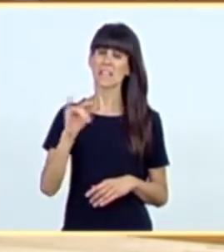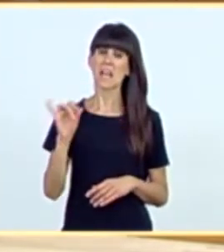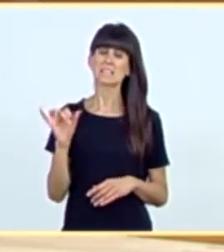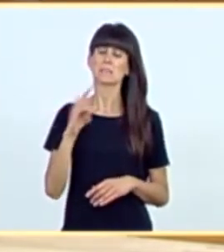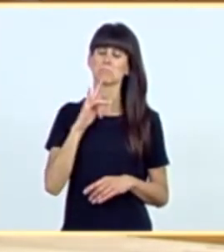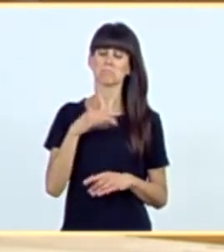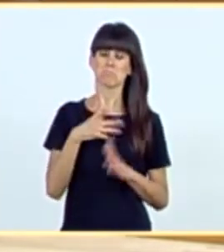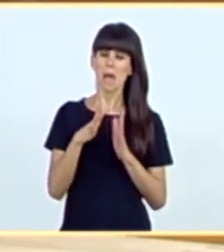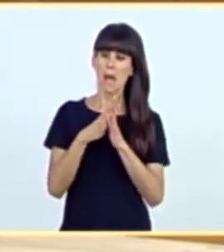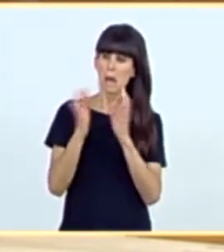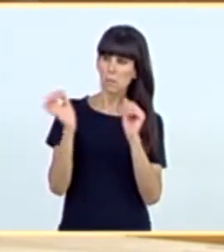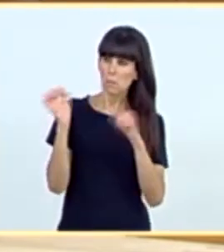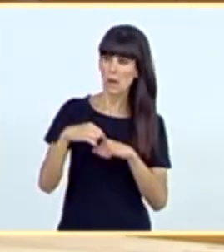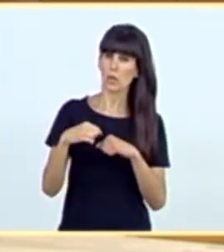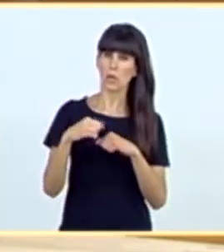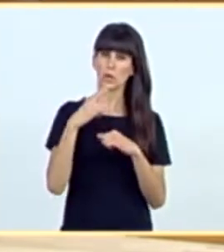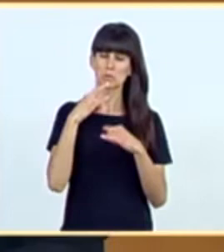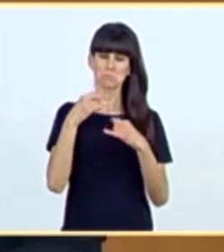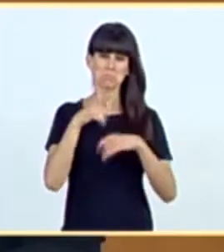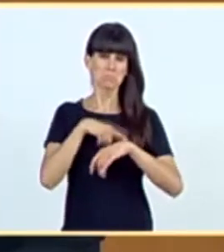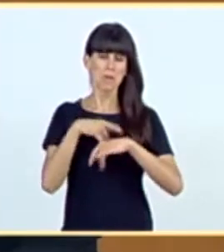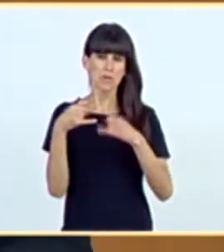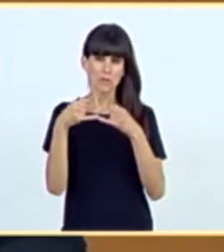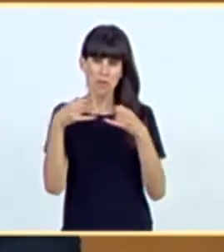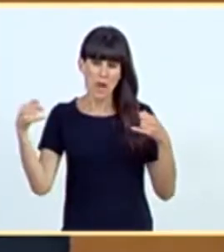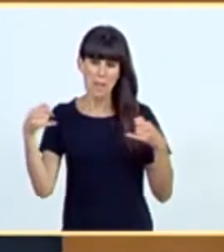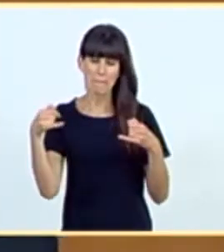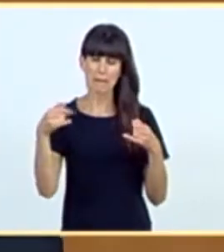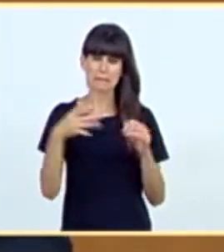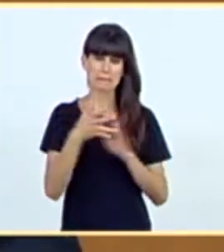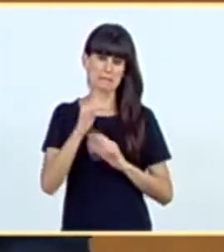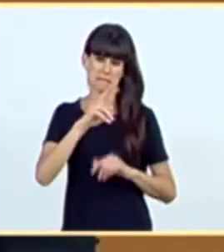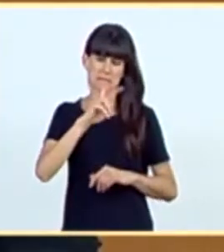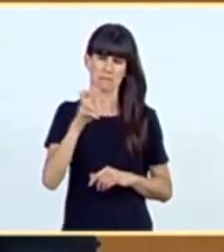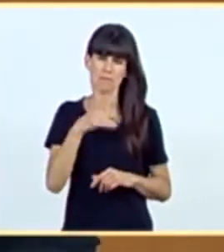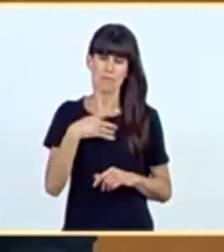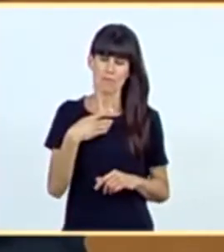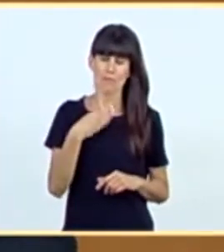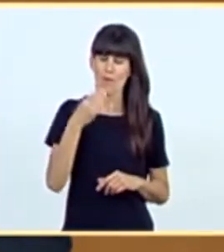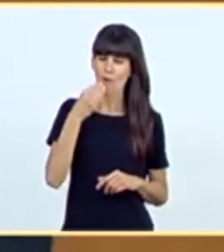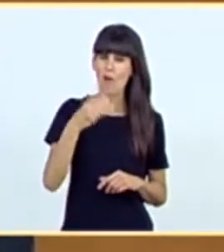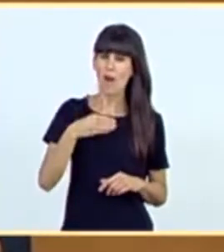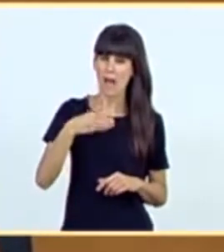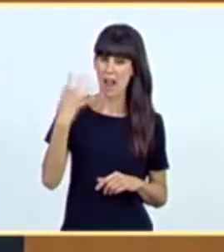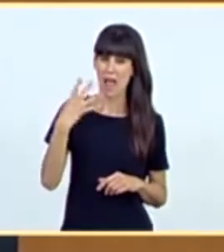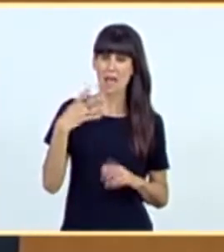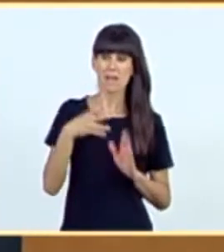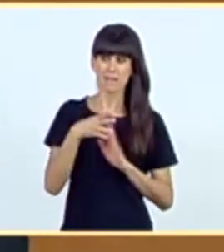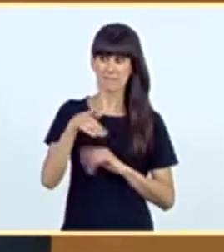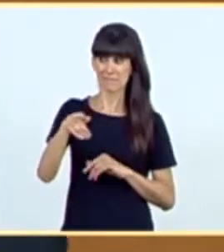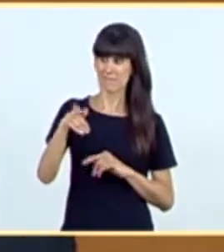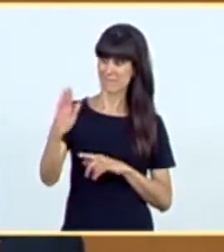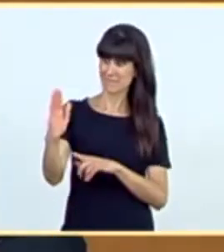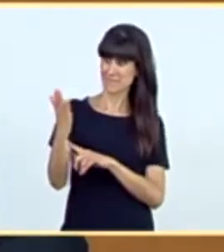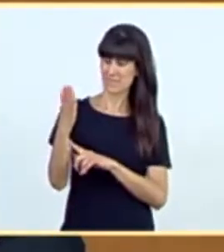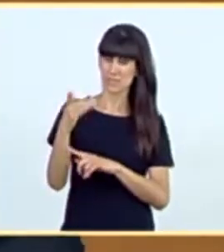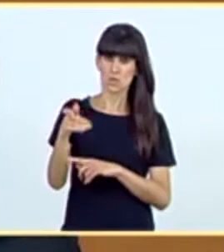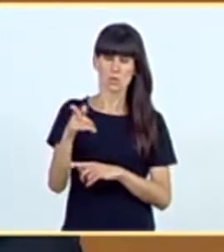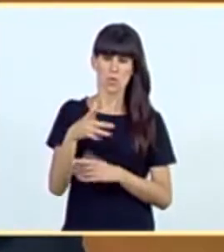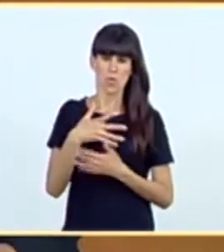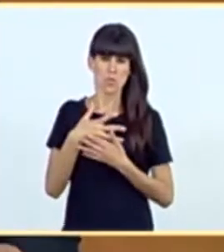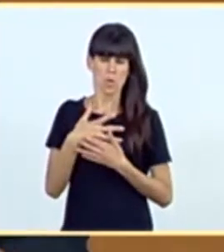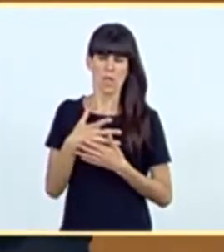Acuerdos, cronogramas, ha habido varios y ojalá la voluntad que ha expuesto aquí se haga realidad.